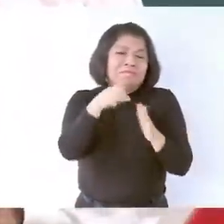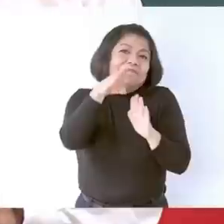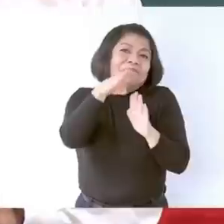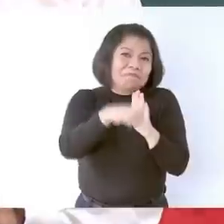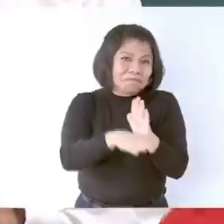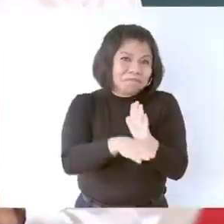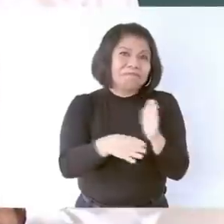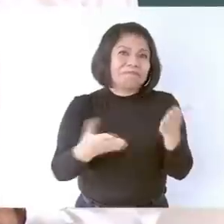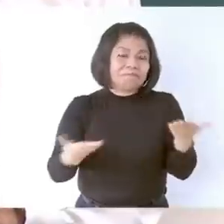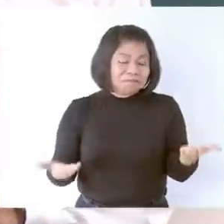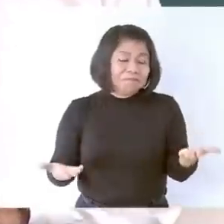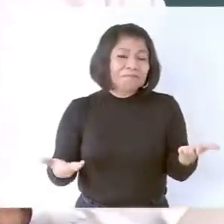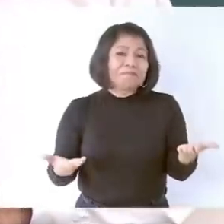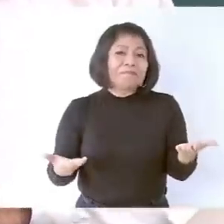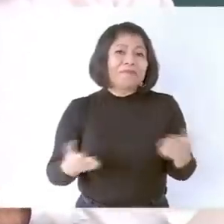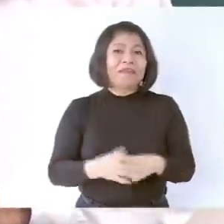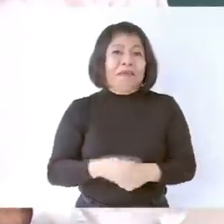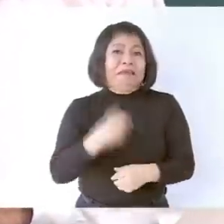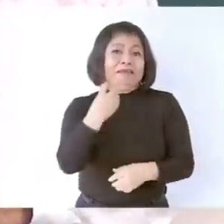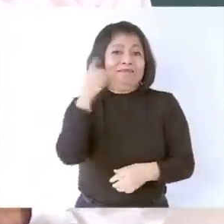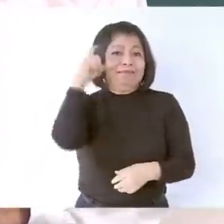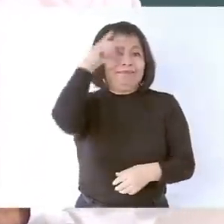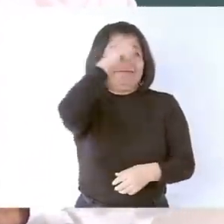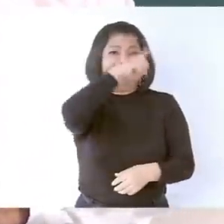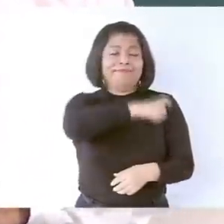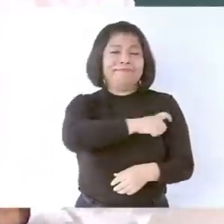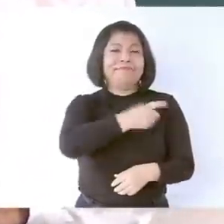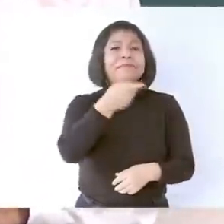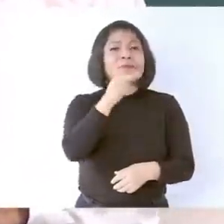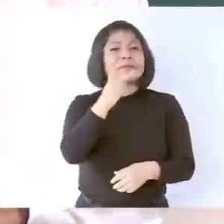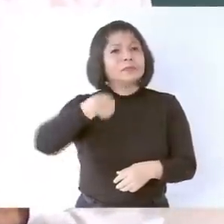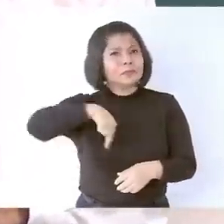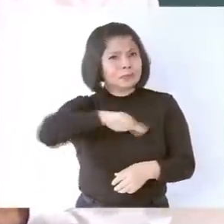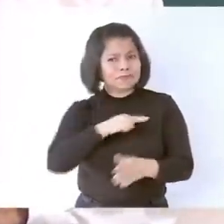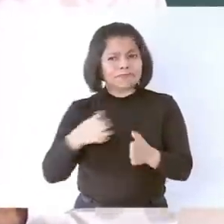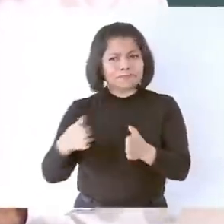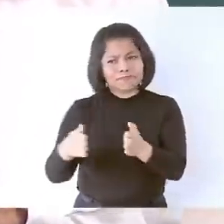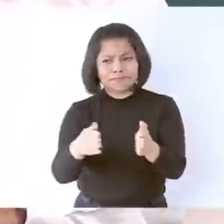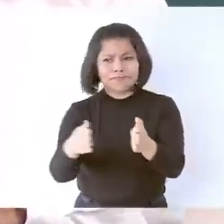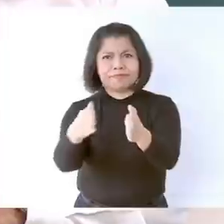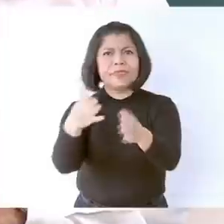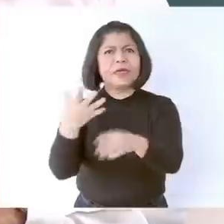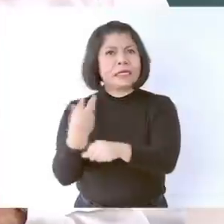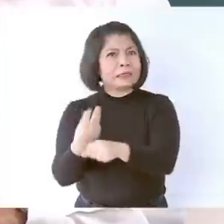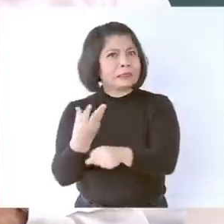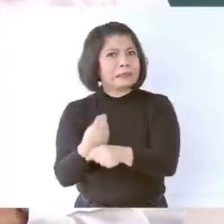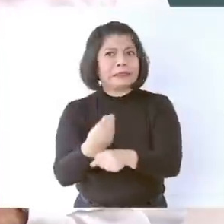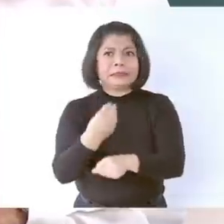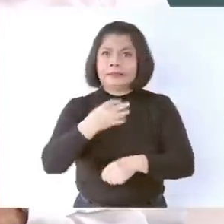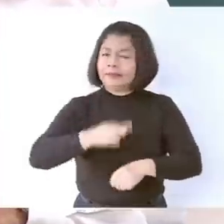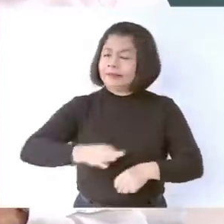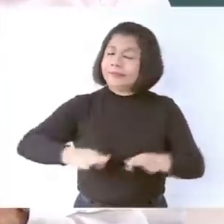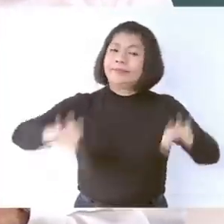aprovechar el derecho de vía, tenemos que aprovechar la carretera y se tenían que